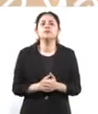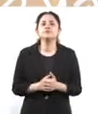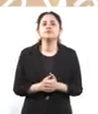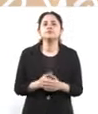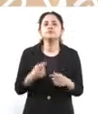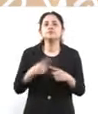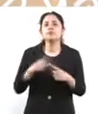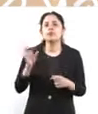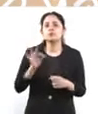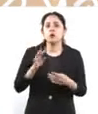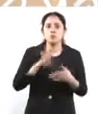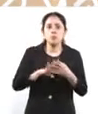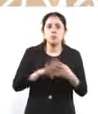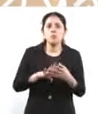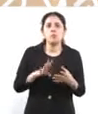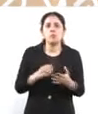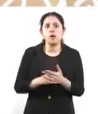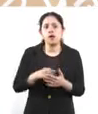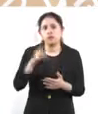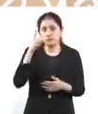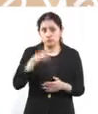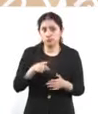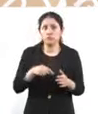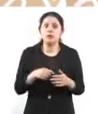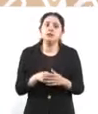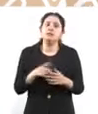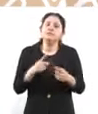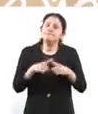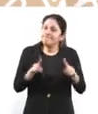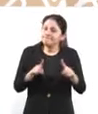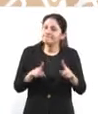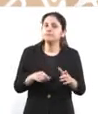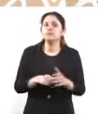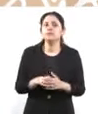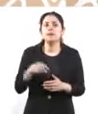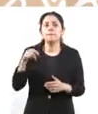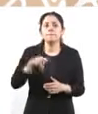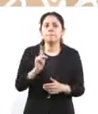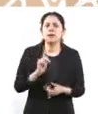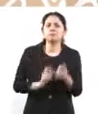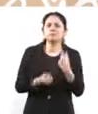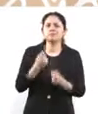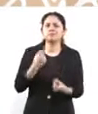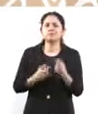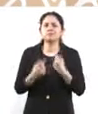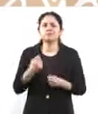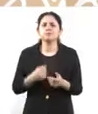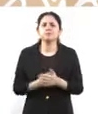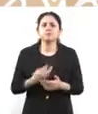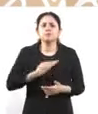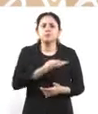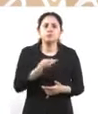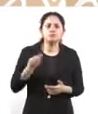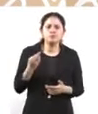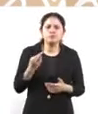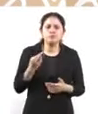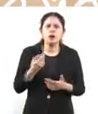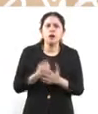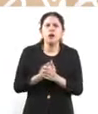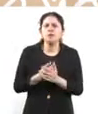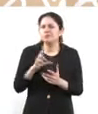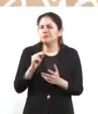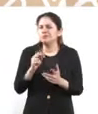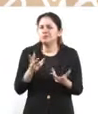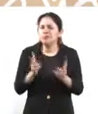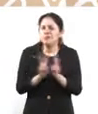penal, pues obviamente es distinto. Pero hay muchos restaurantes que no tienen problemas vecinales